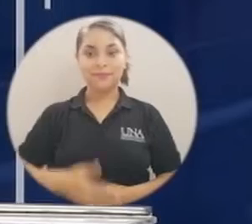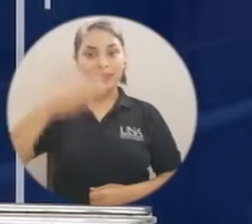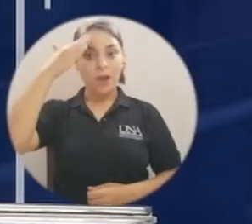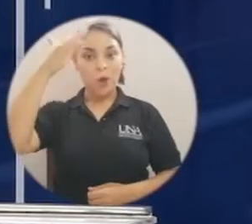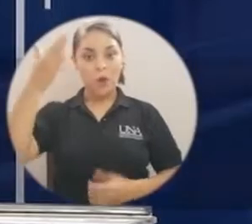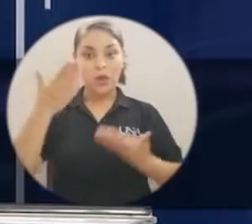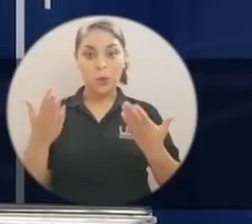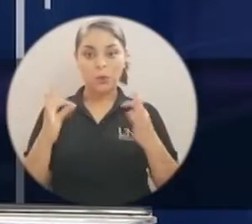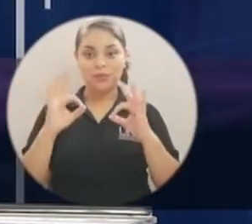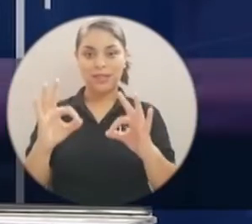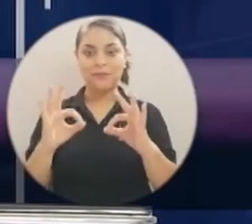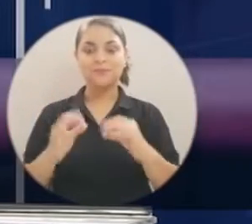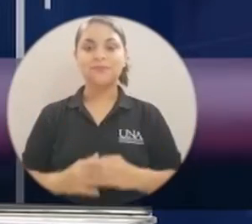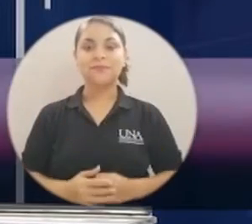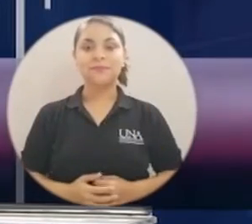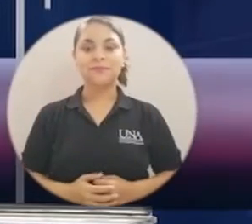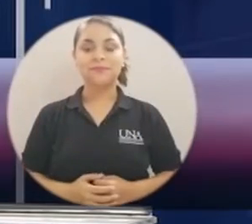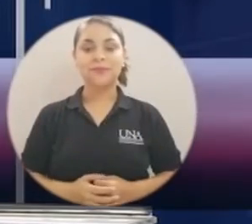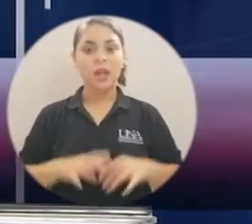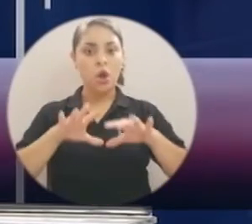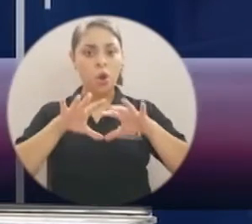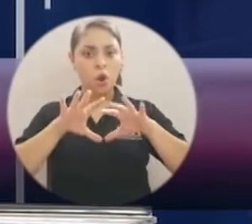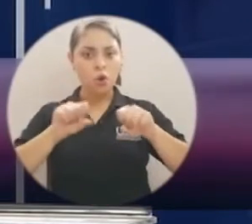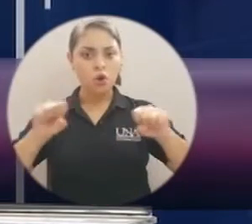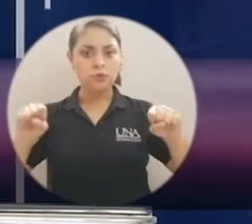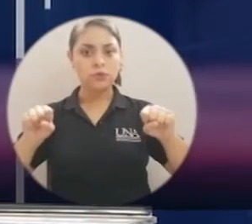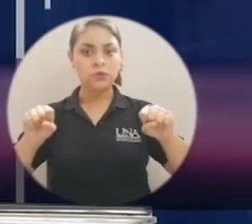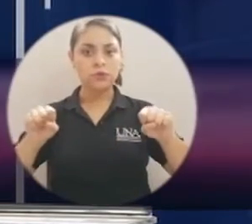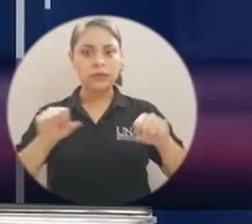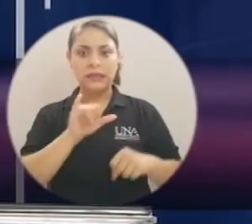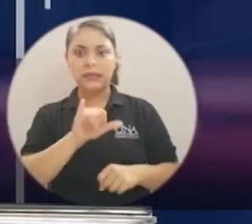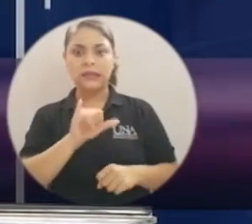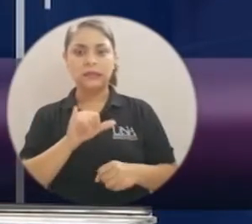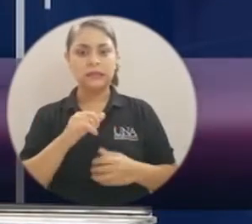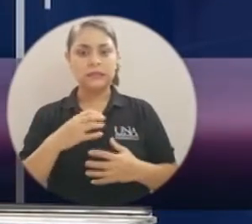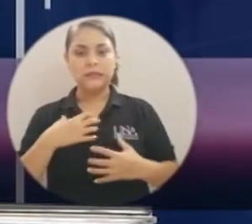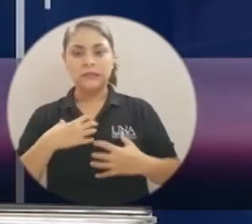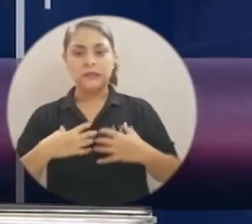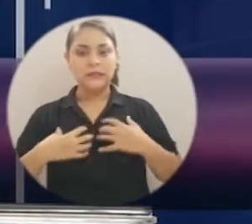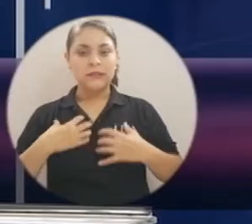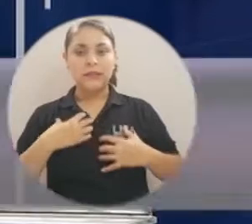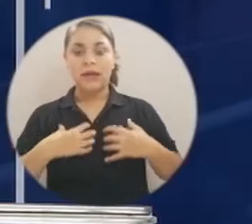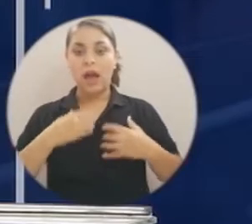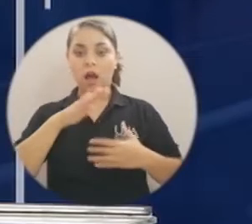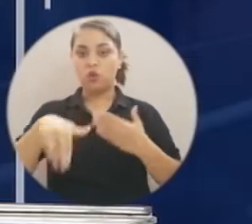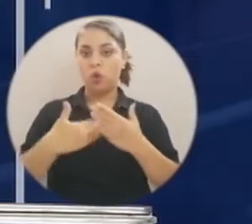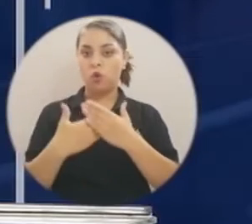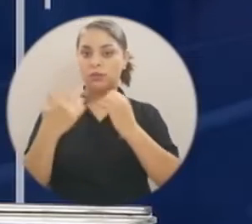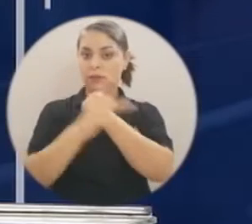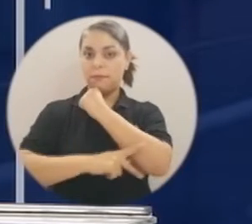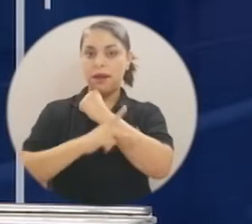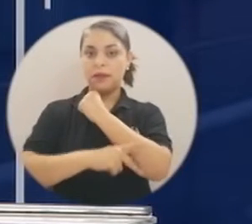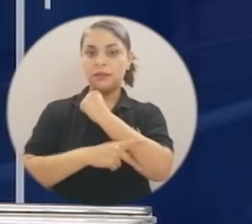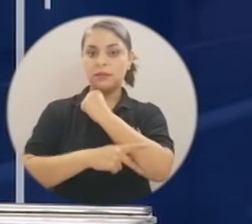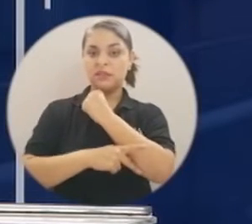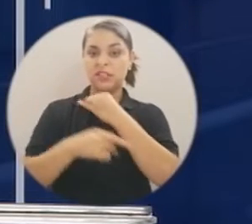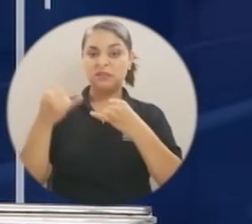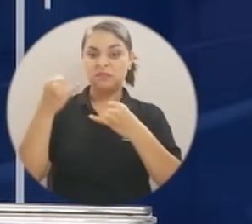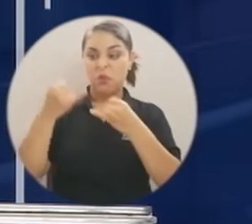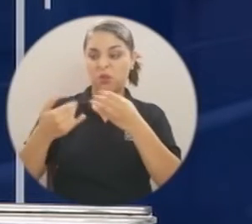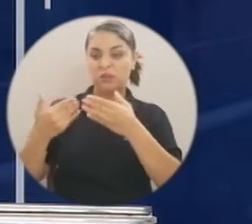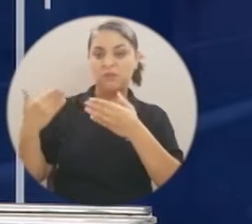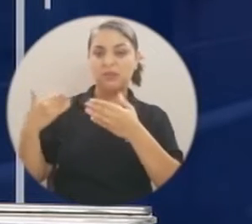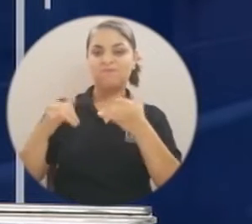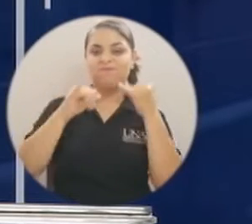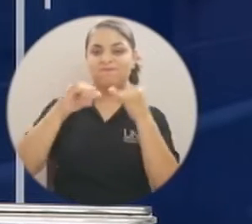hola que tal la corrupción nos inquieta a todos y todas en el país sobre todo con las últimas denuncias de